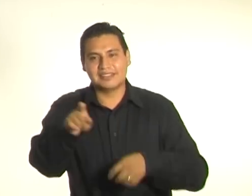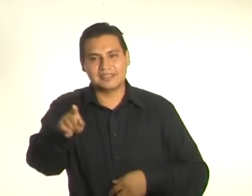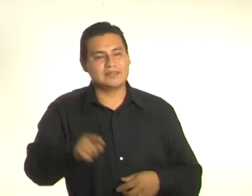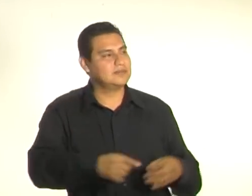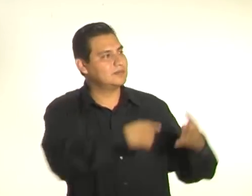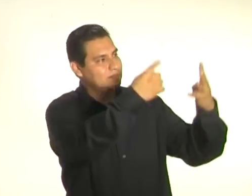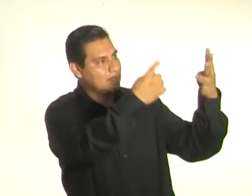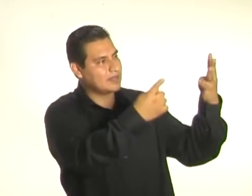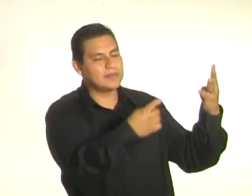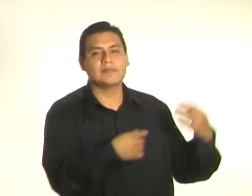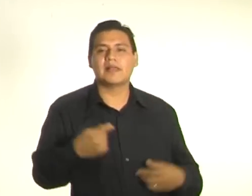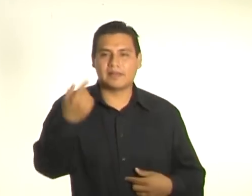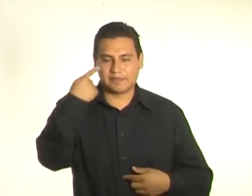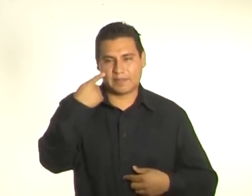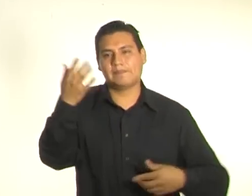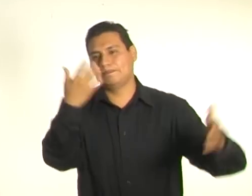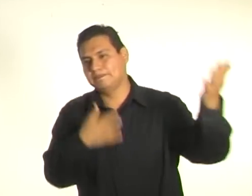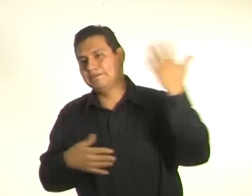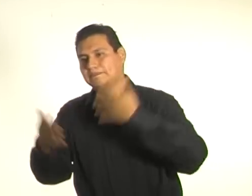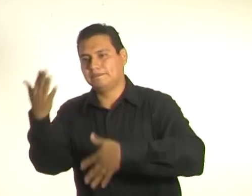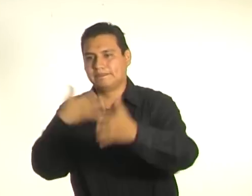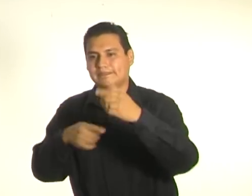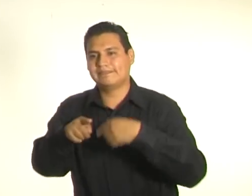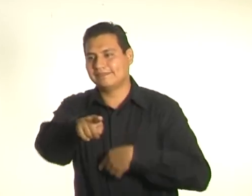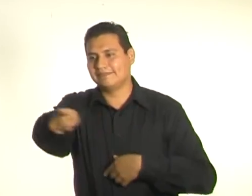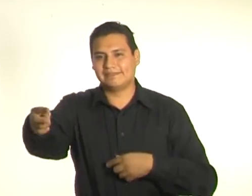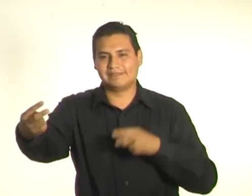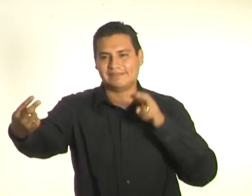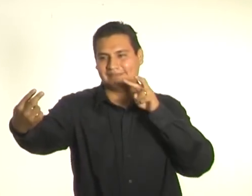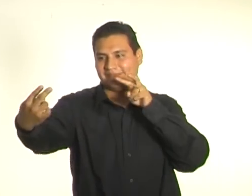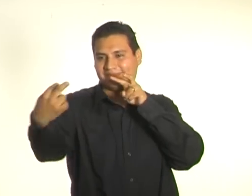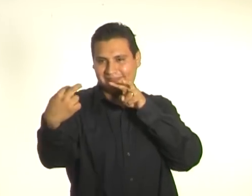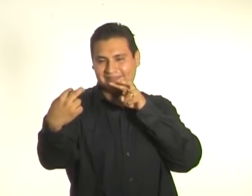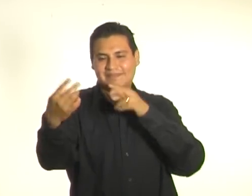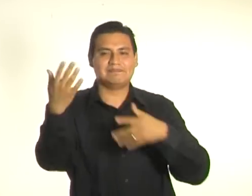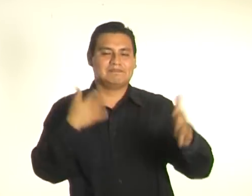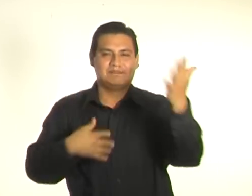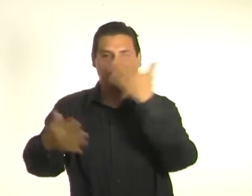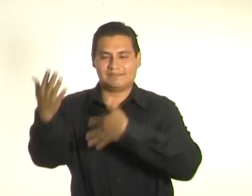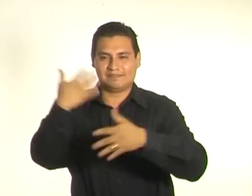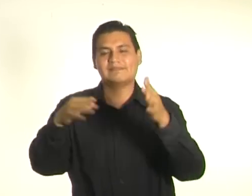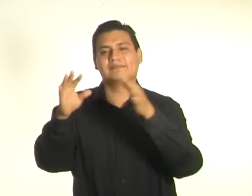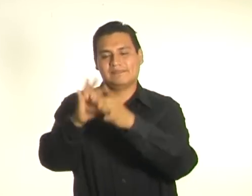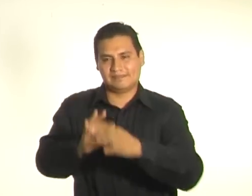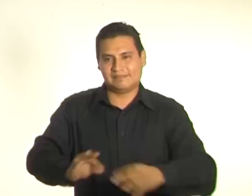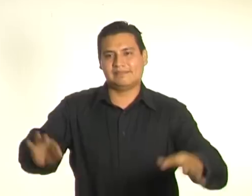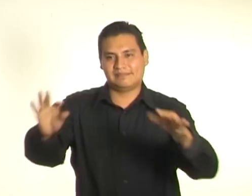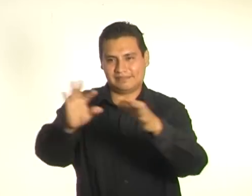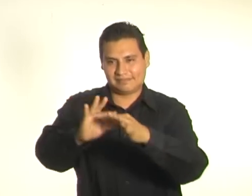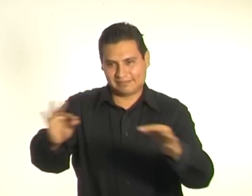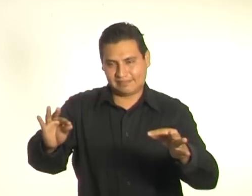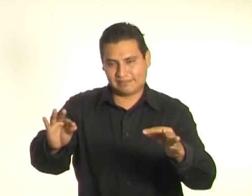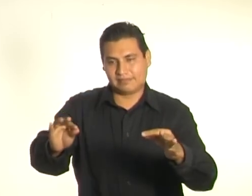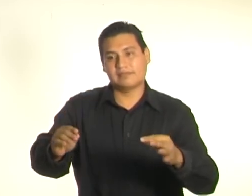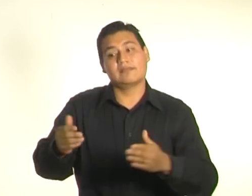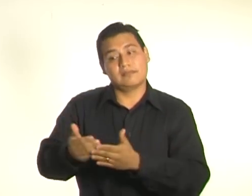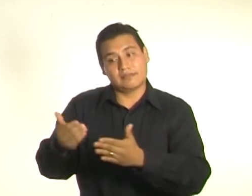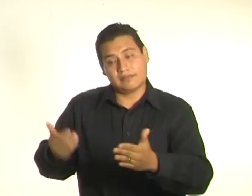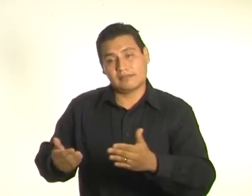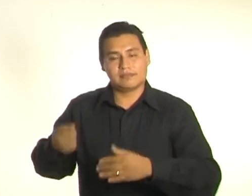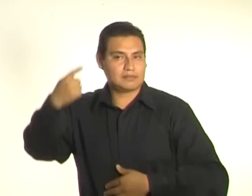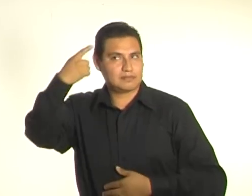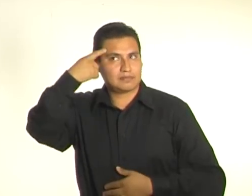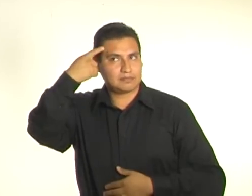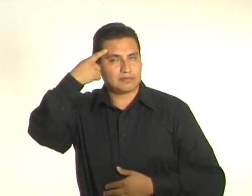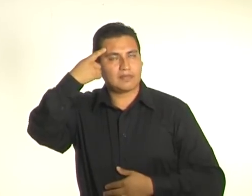no se ve bien. No se los recomiendo. La gente se aburre. Es mejor que tengamos aquí ya en nuestra mente o tengamos en nuestras